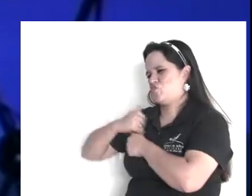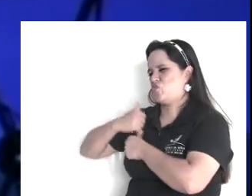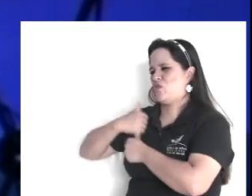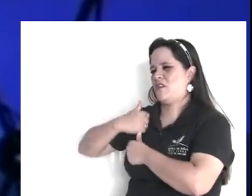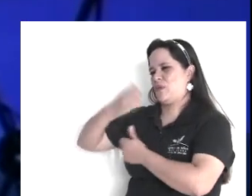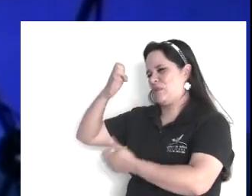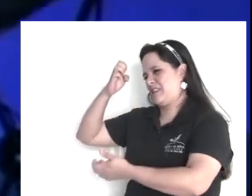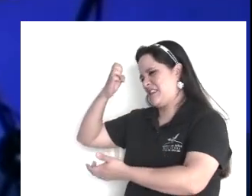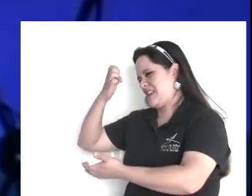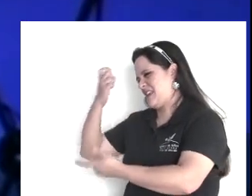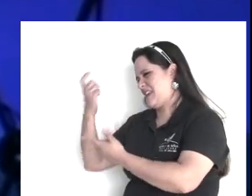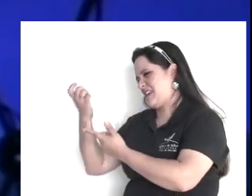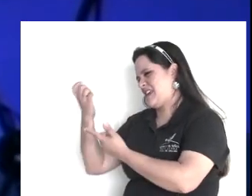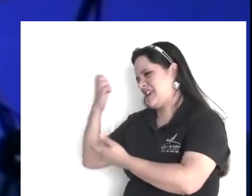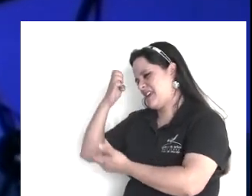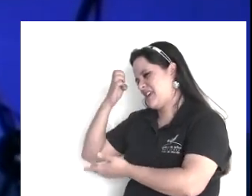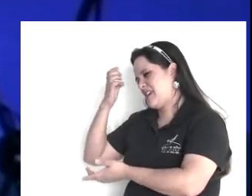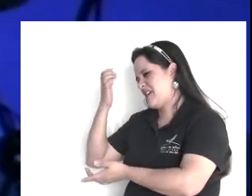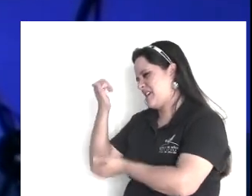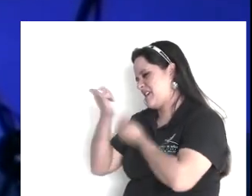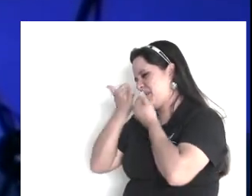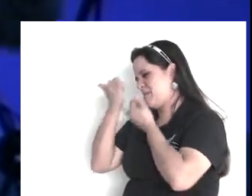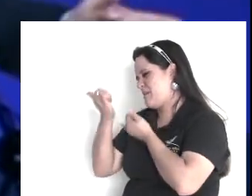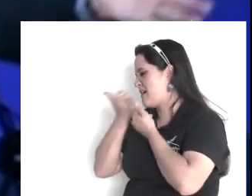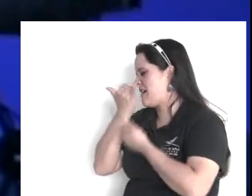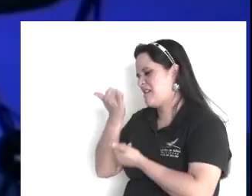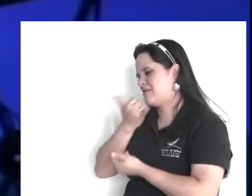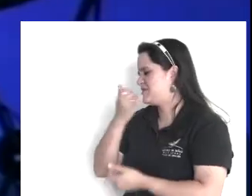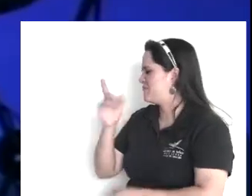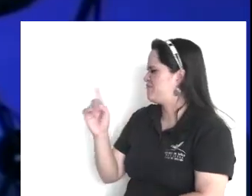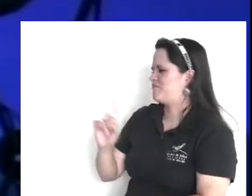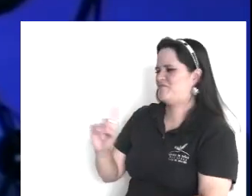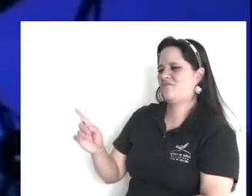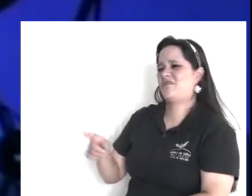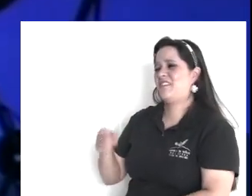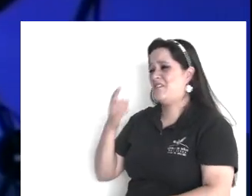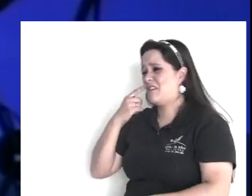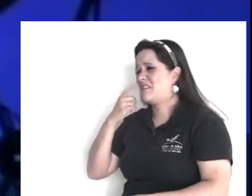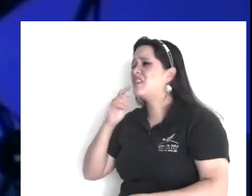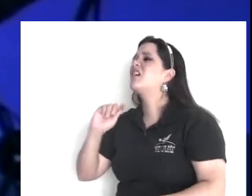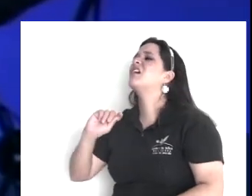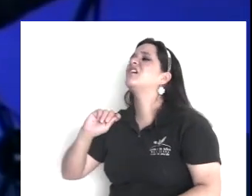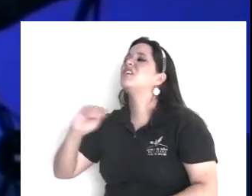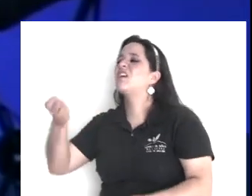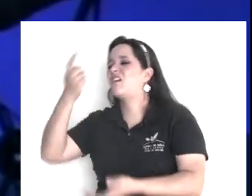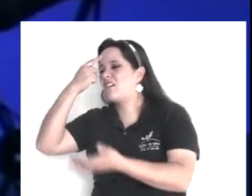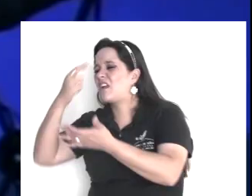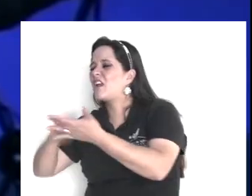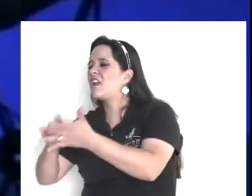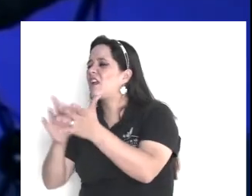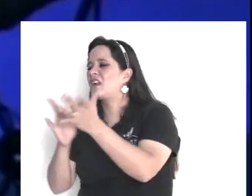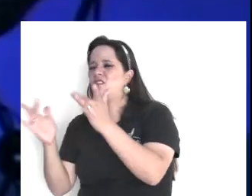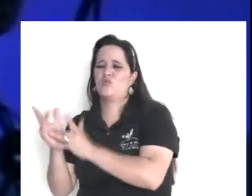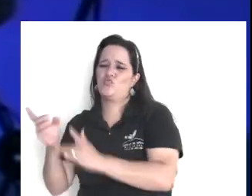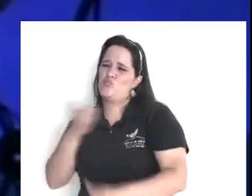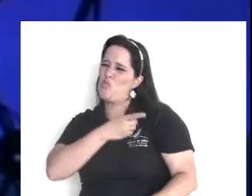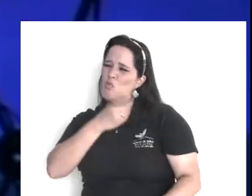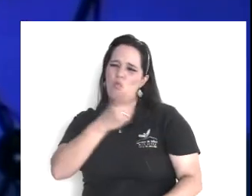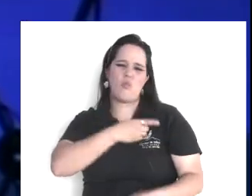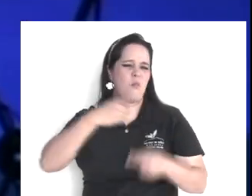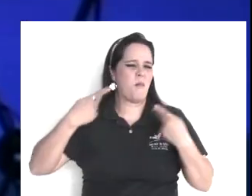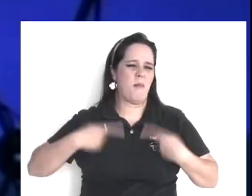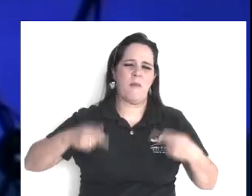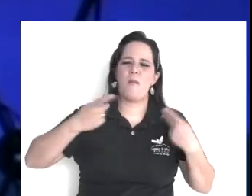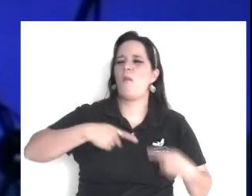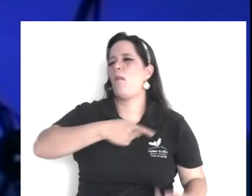la sabían, fíjate, ellos no saben la ley, maldita es esta gente, fíjate, que tremendo, ellos decían